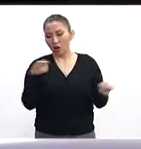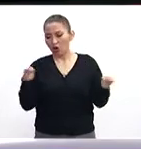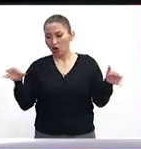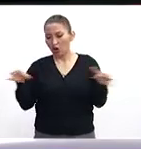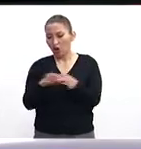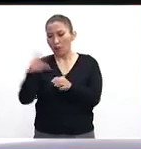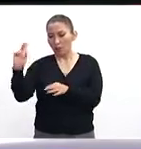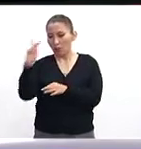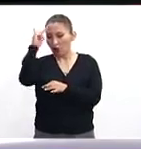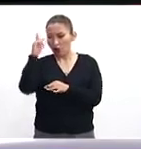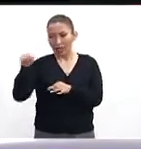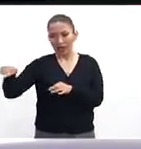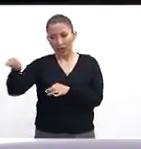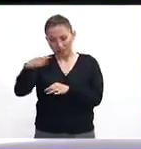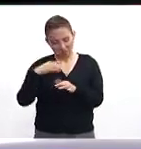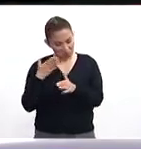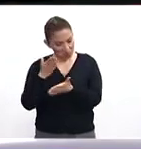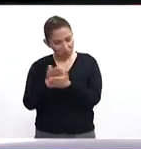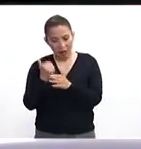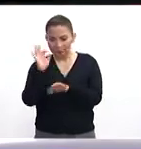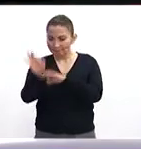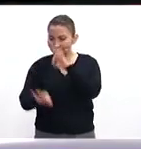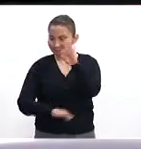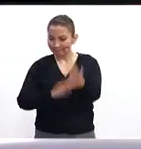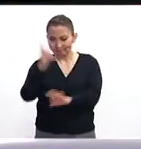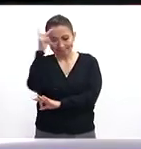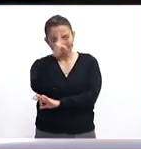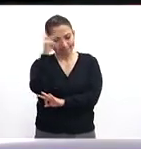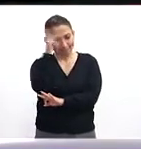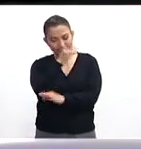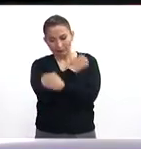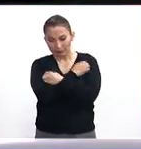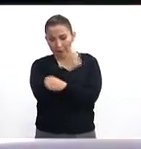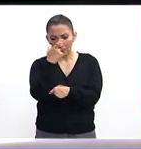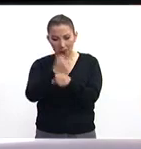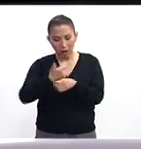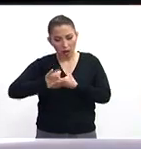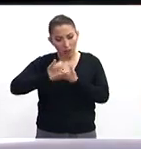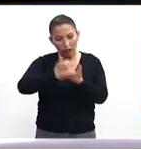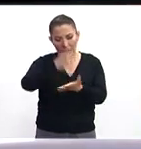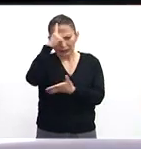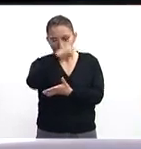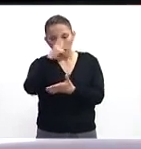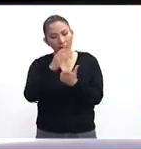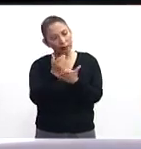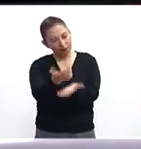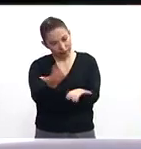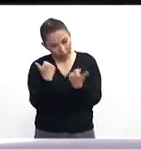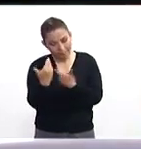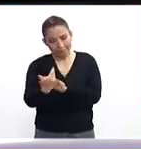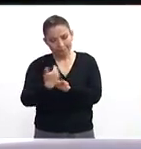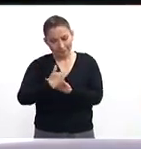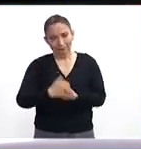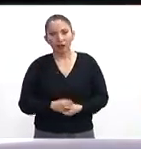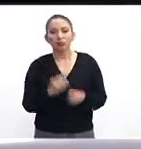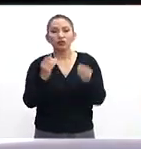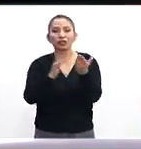con Politécnico, estamos ahí para atenderlos, dar psicoeducación, primeros auxilios psicológicos, por favor acérquense a nosotros. Muchísimas gracias.